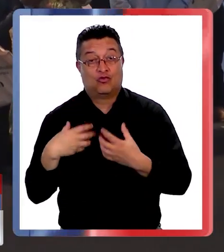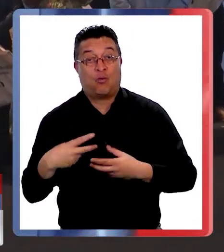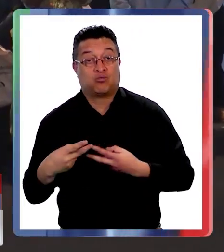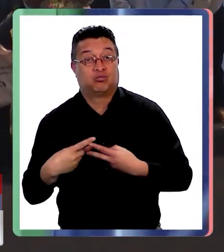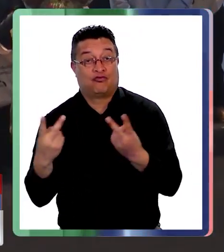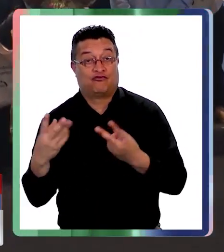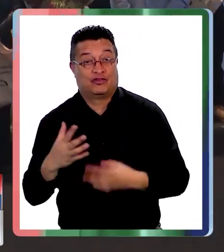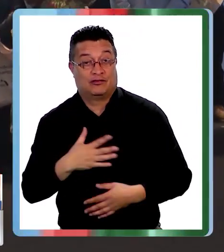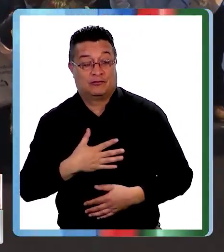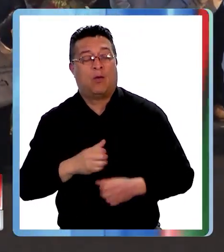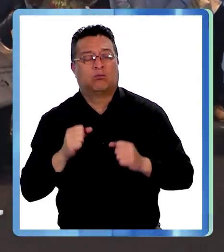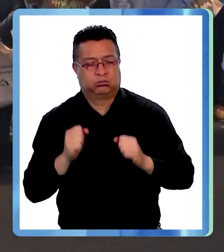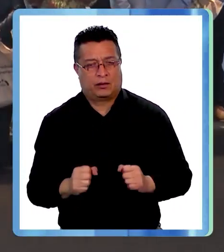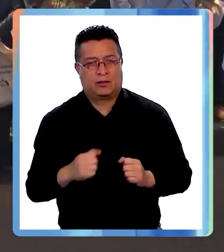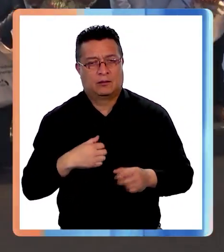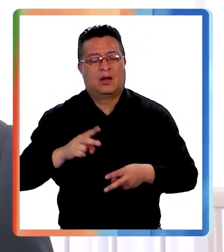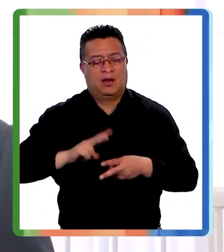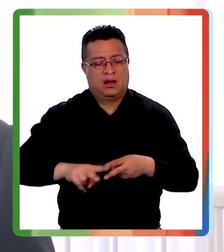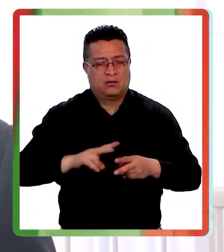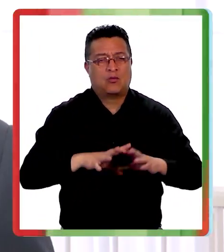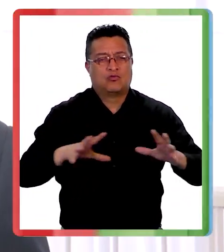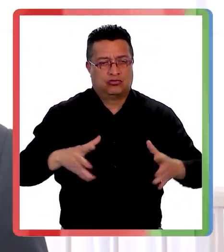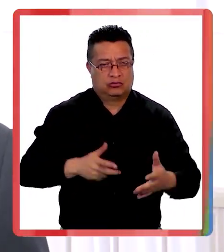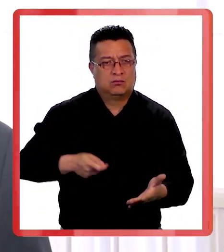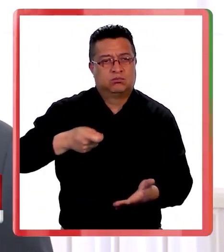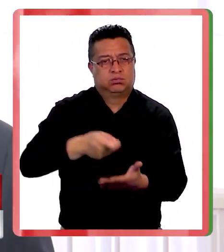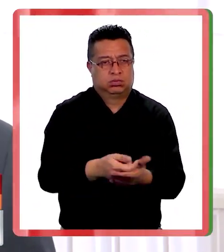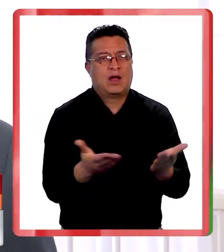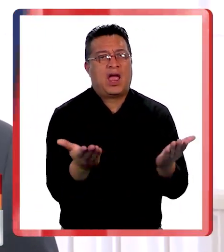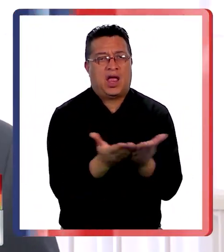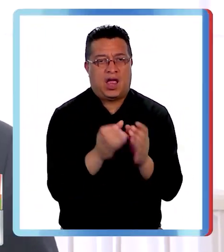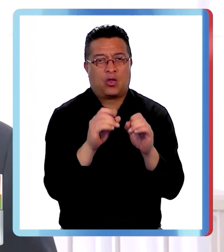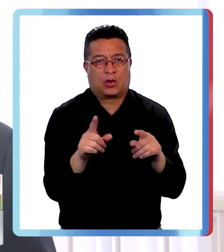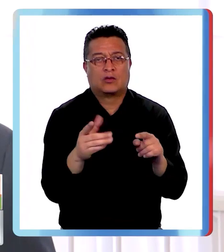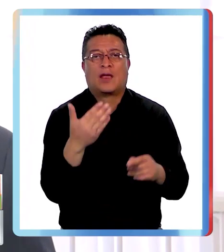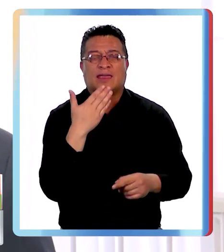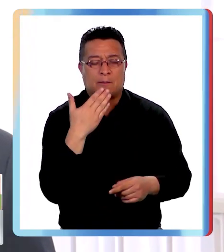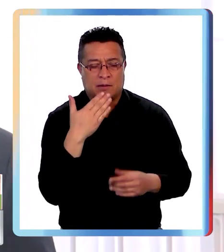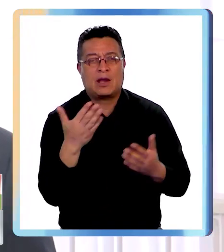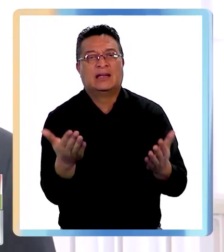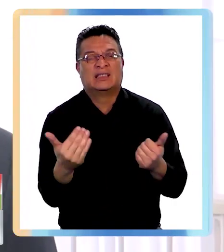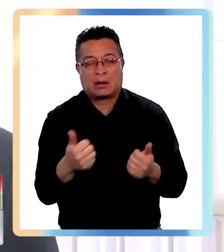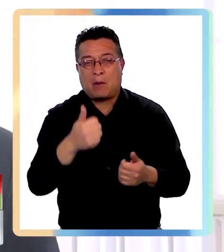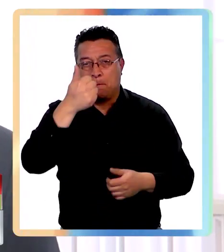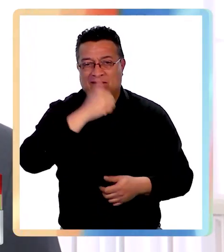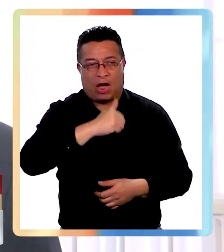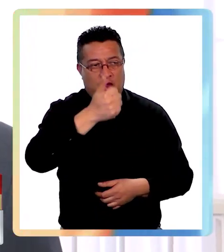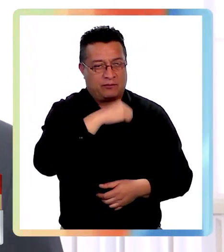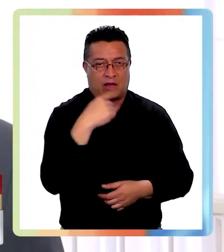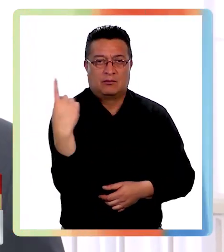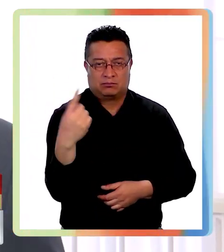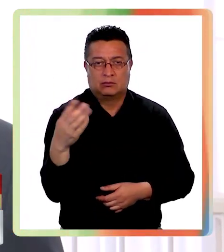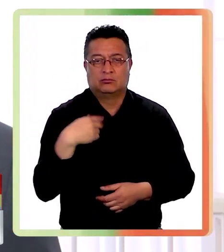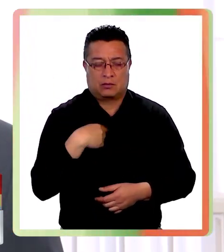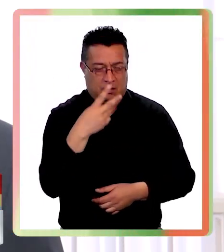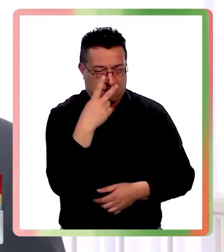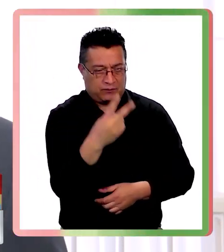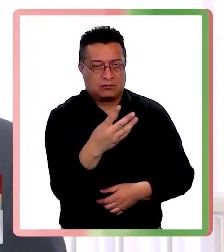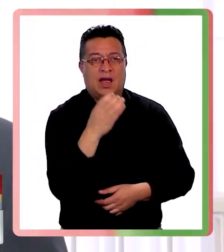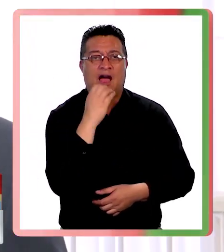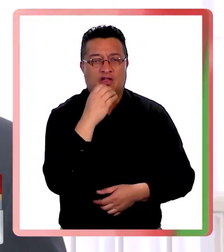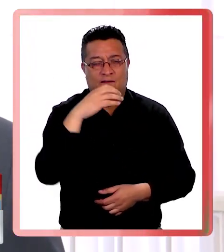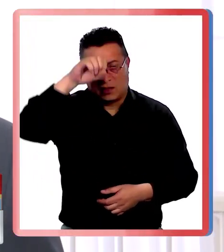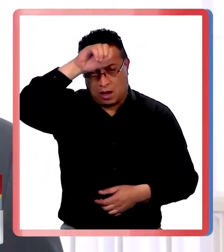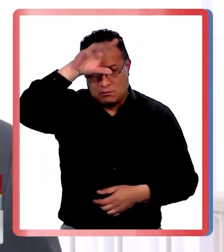público podemos y hacemos mucha inversión en educación, pero también necesitamos a los privados. Hoy lo vimos.